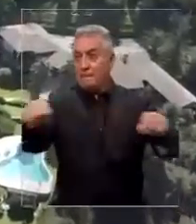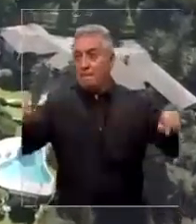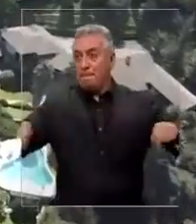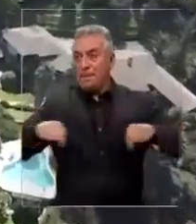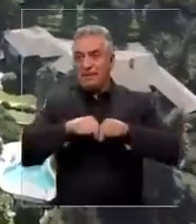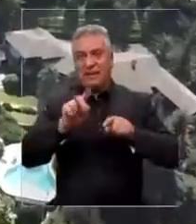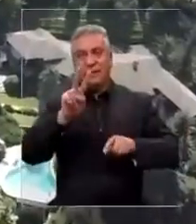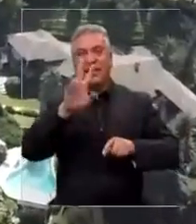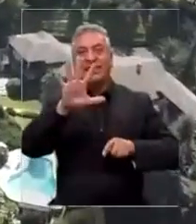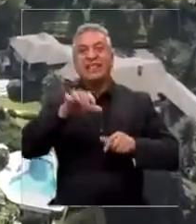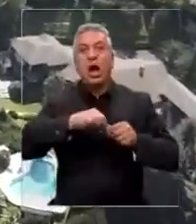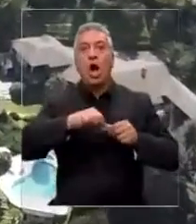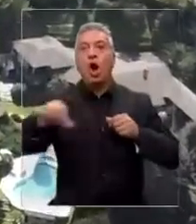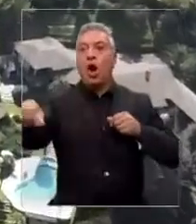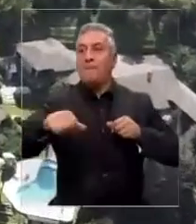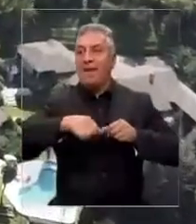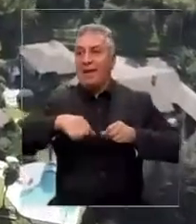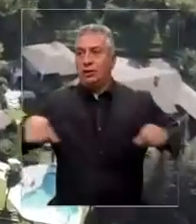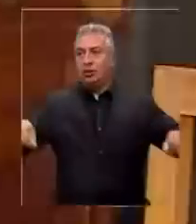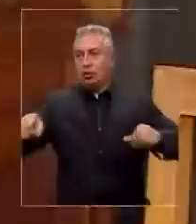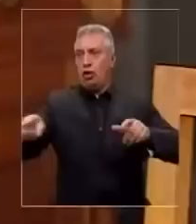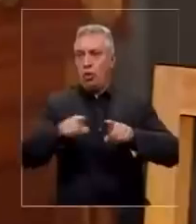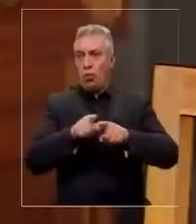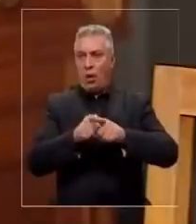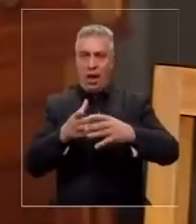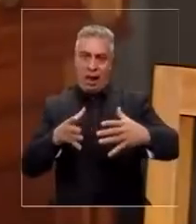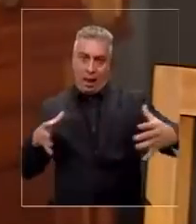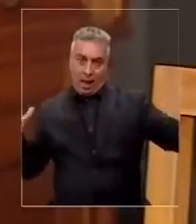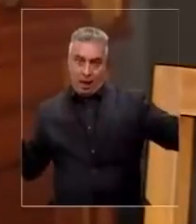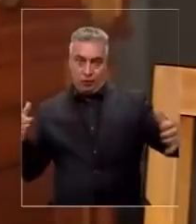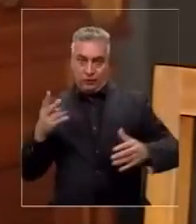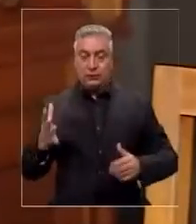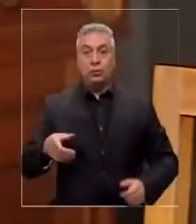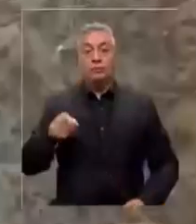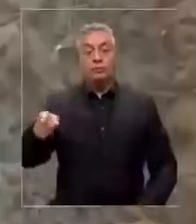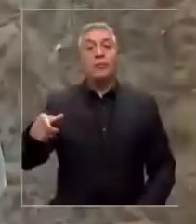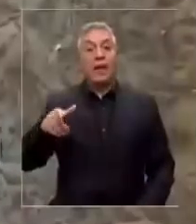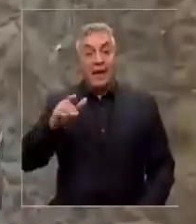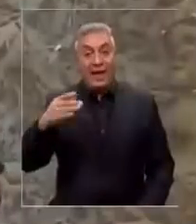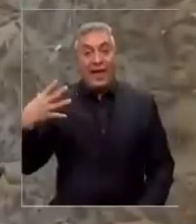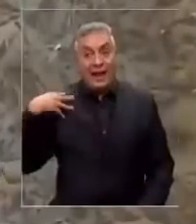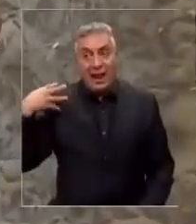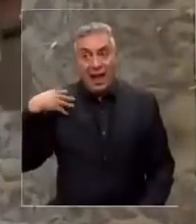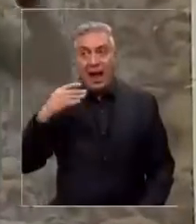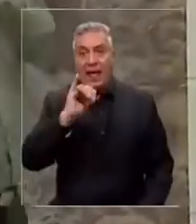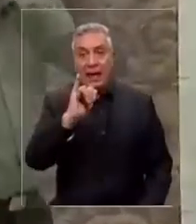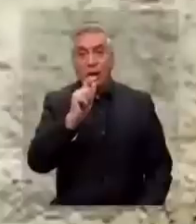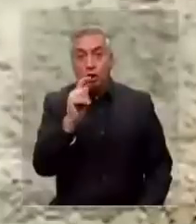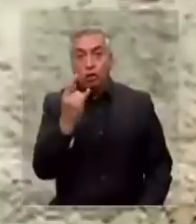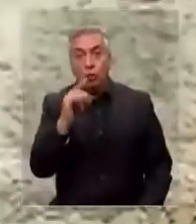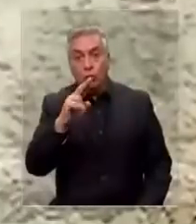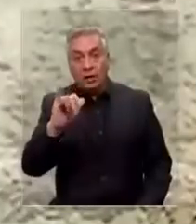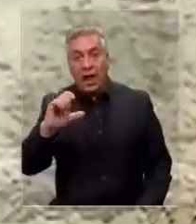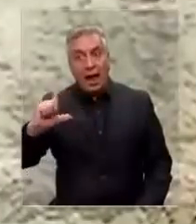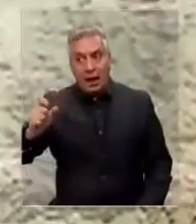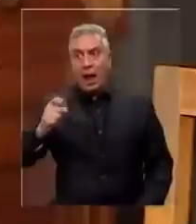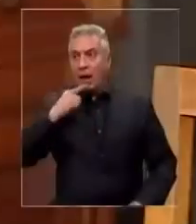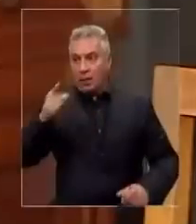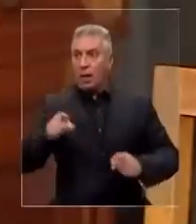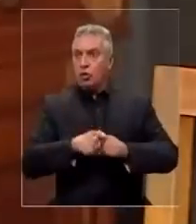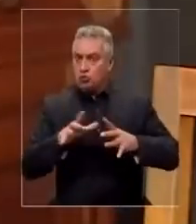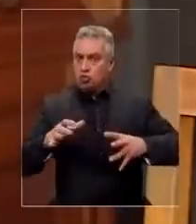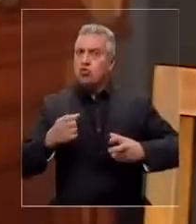cerca de 25 metros de largo. Las señales del general Iturriaga no hacen más que ser muy